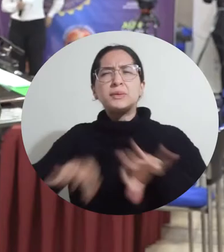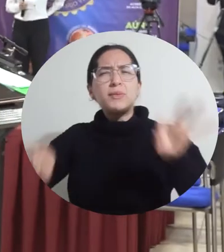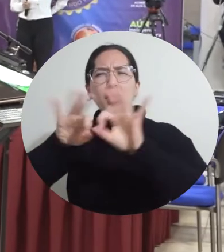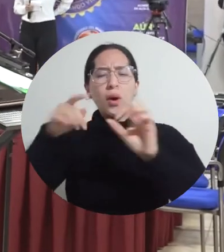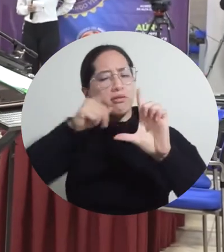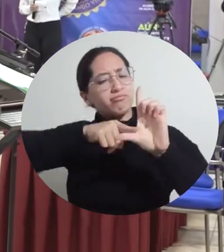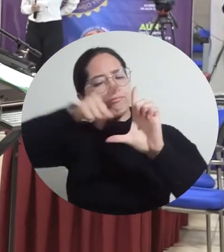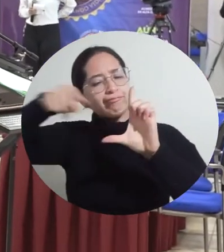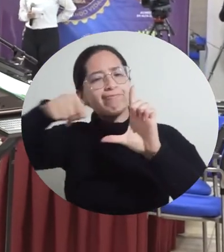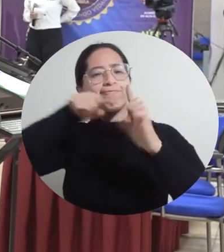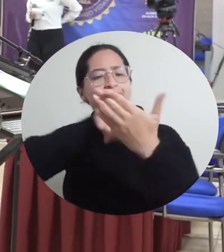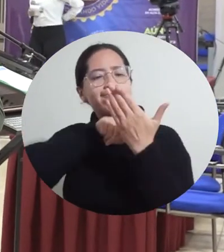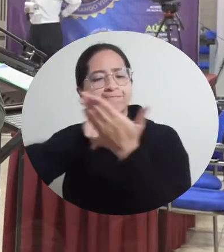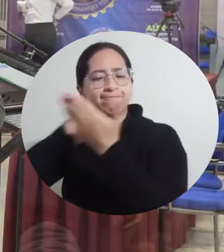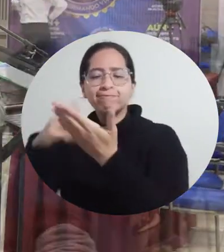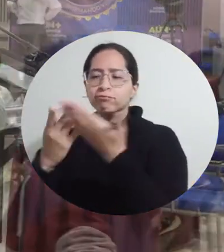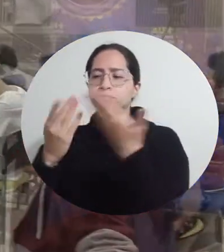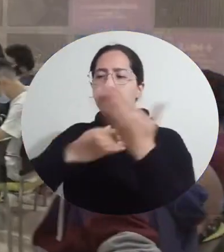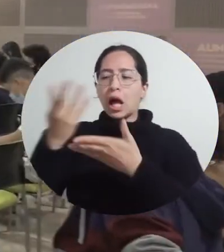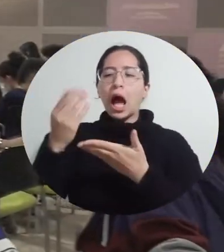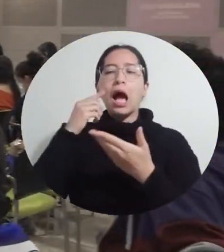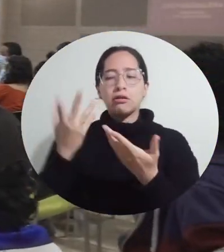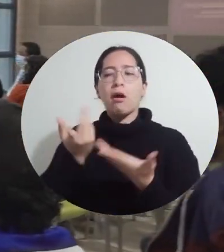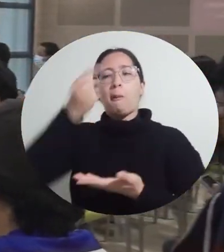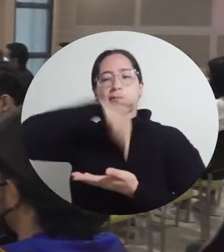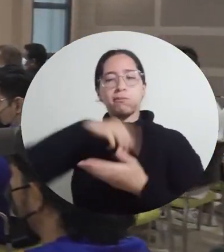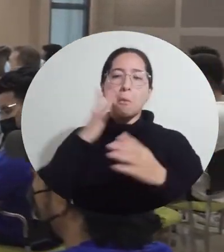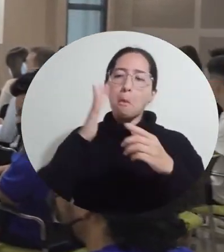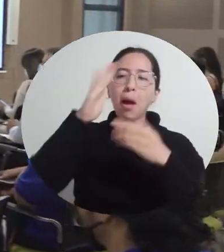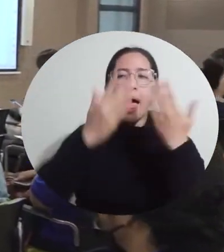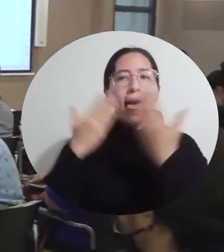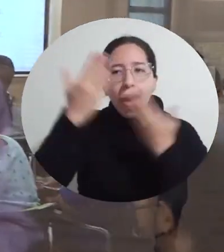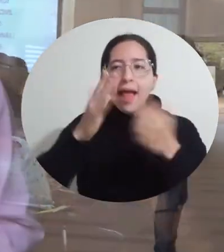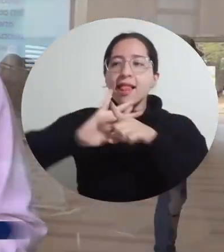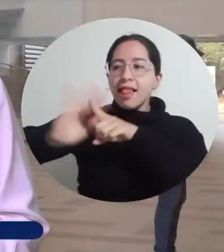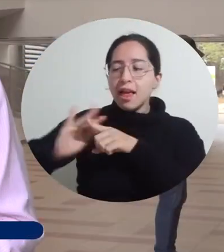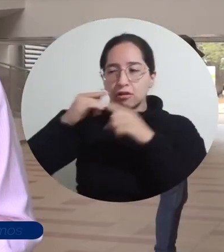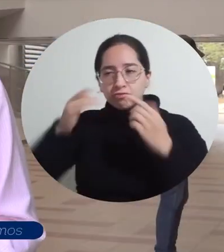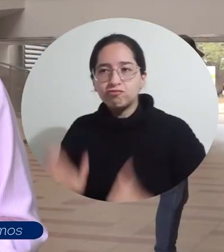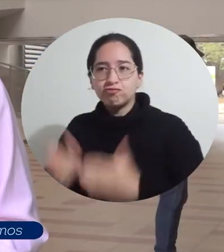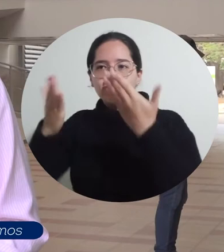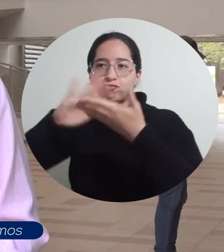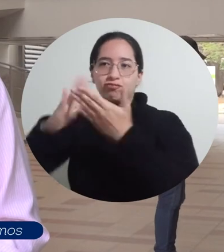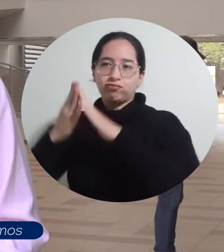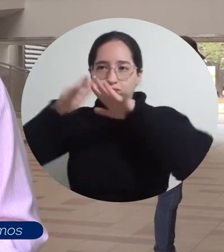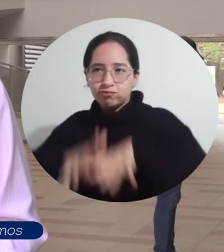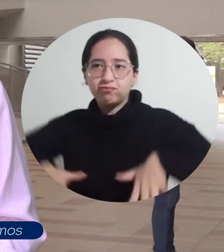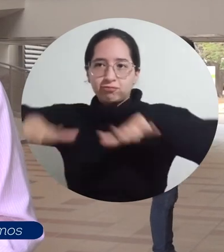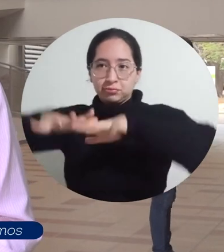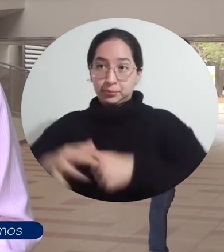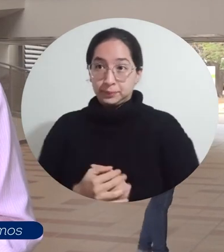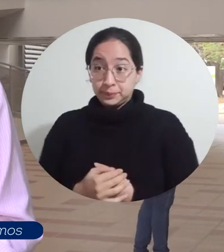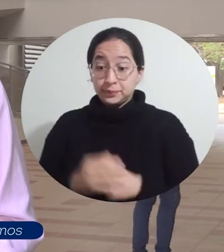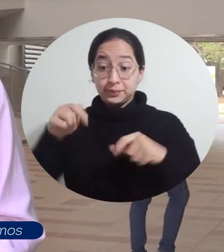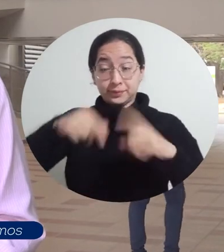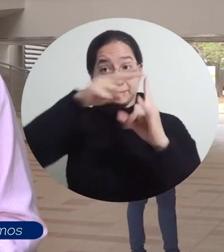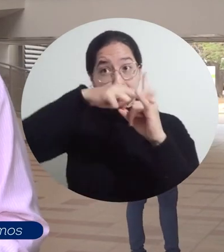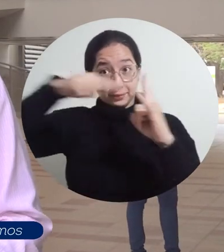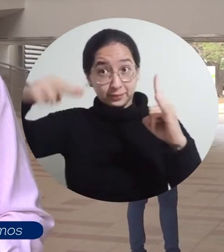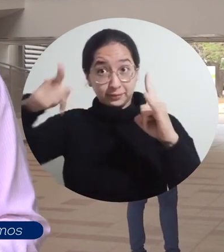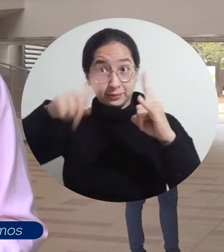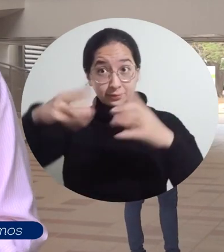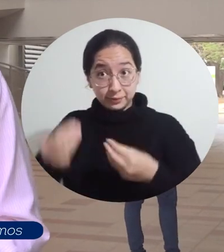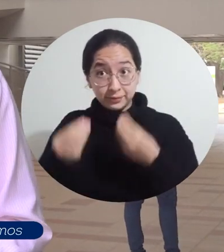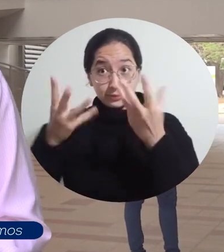apropiación de datos para la toma de decisiones en su compromiso social con el territorio. Como programas como Santa Marta como vamos y la universidad,